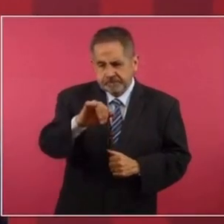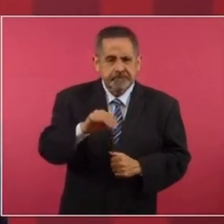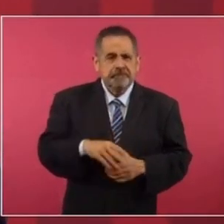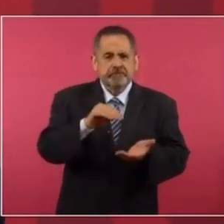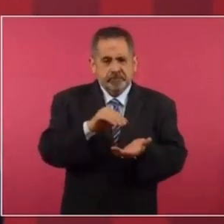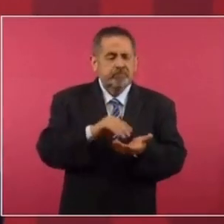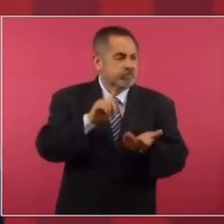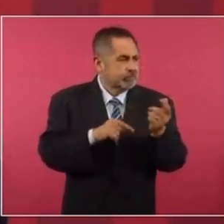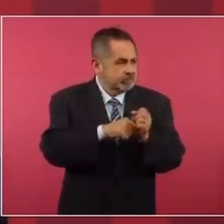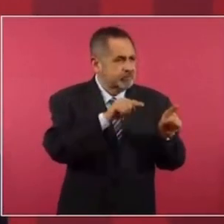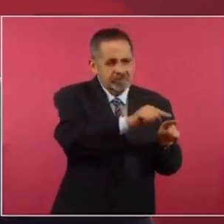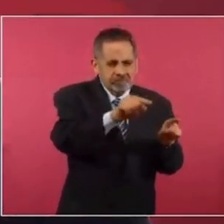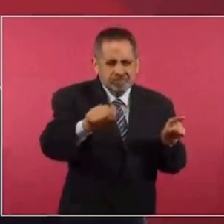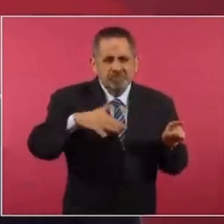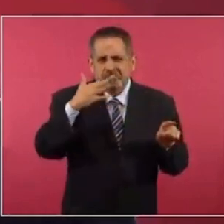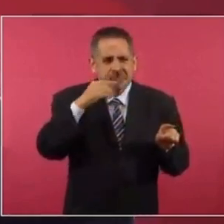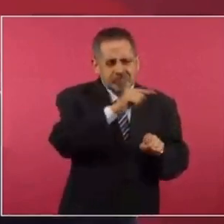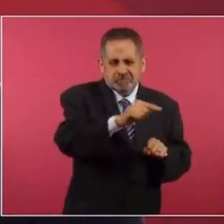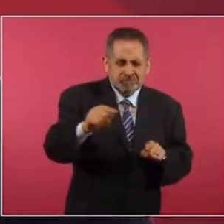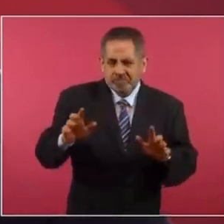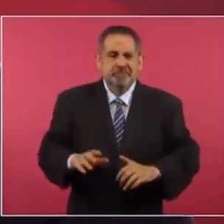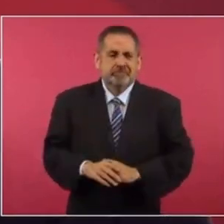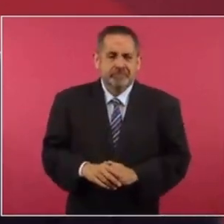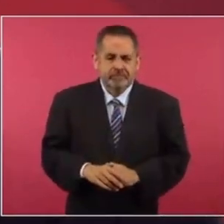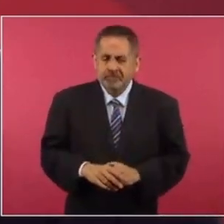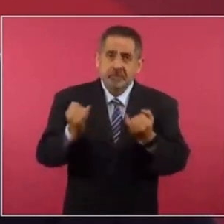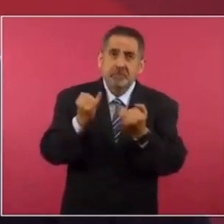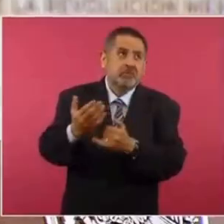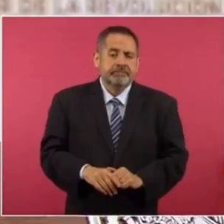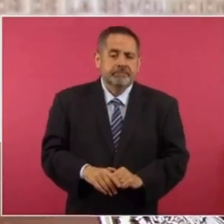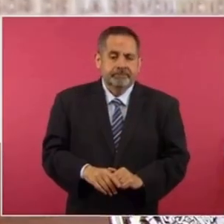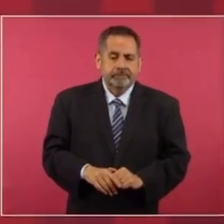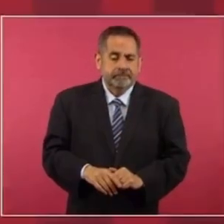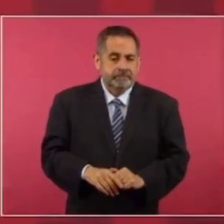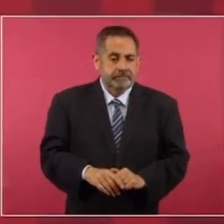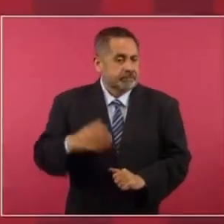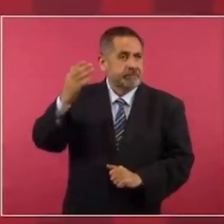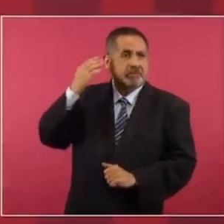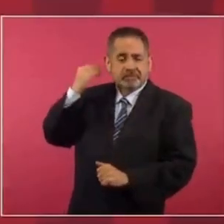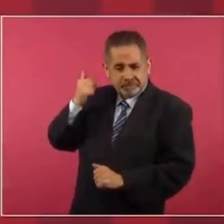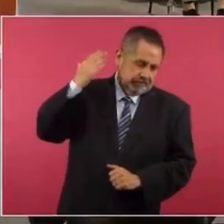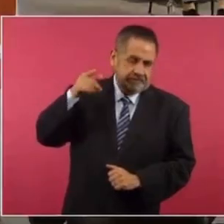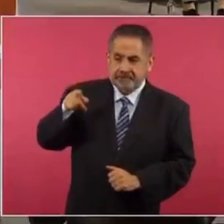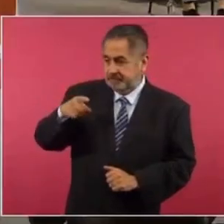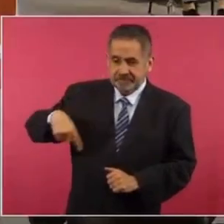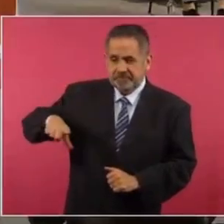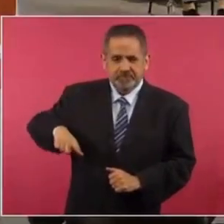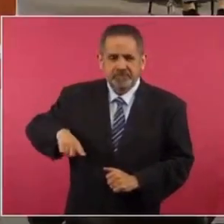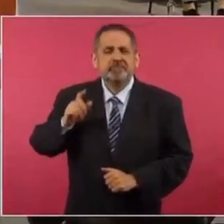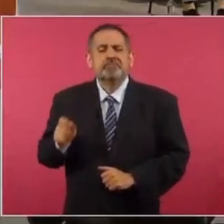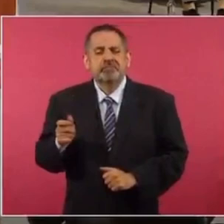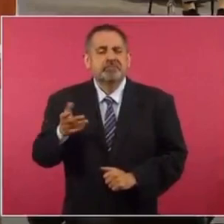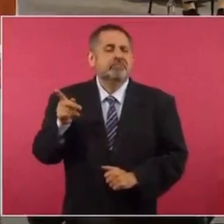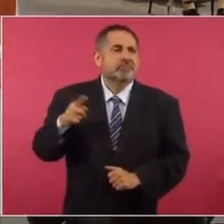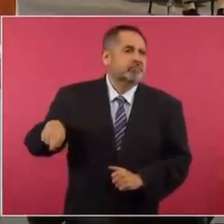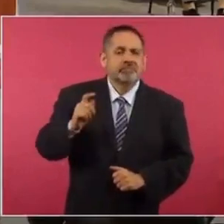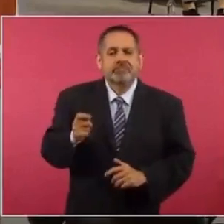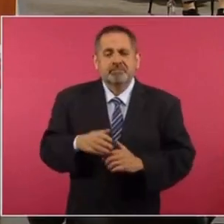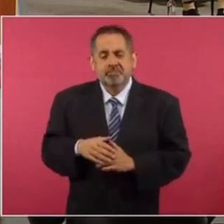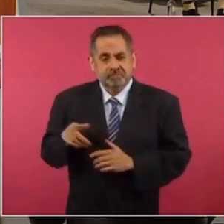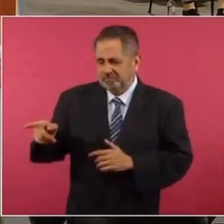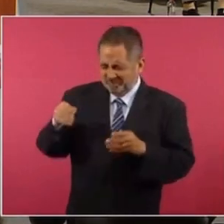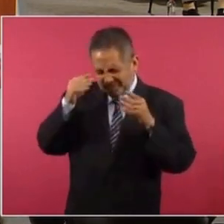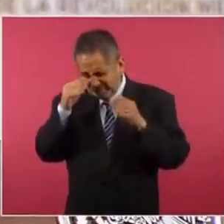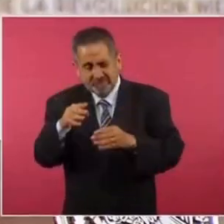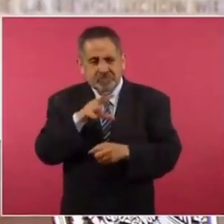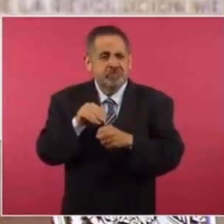continúa habiendo corrupción, pero ya no es lo mismo. Antes el gobierno estaba orientado por